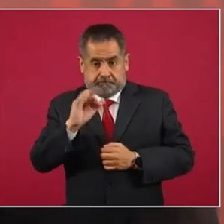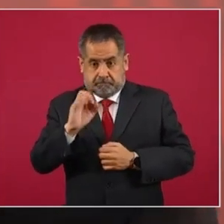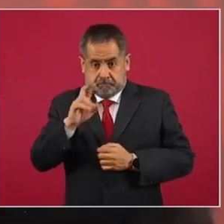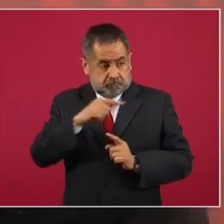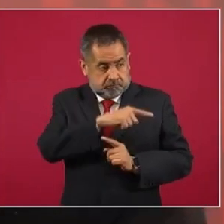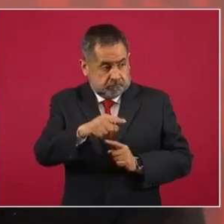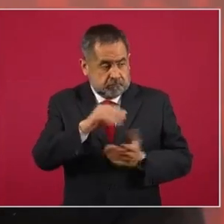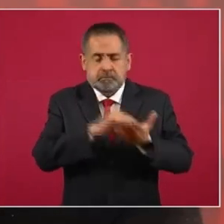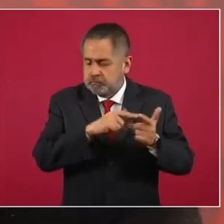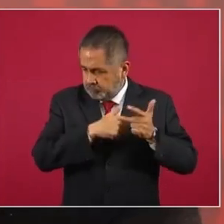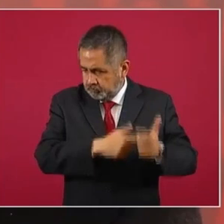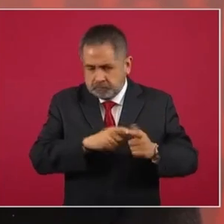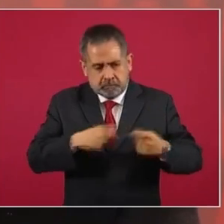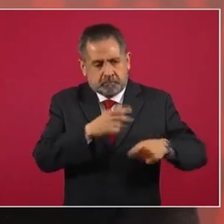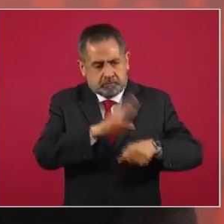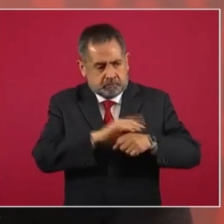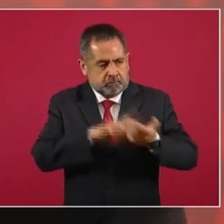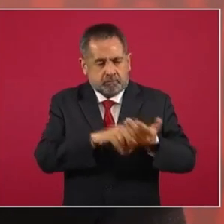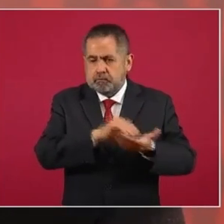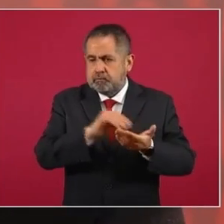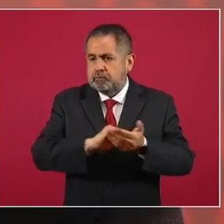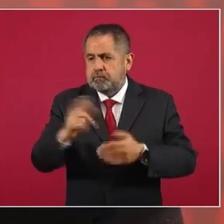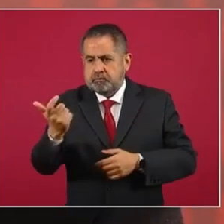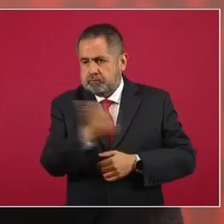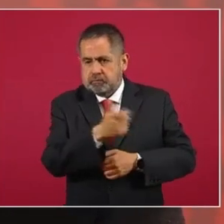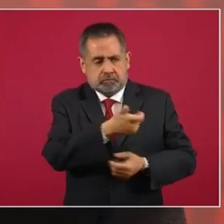ellos van a seguir manejando estos fondos.